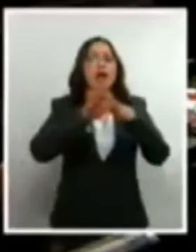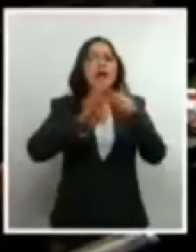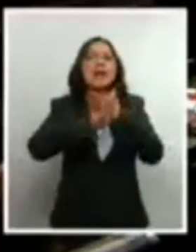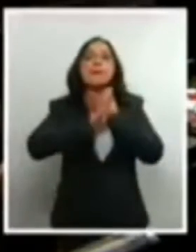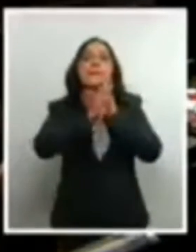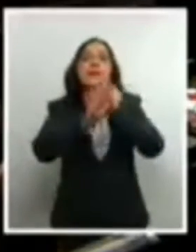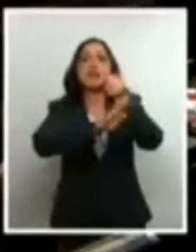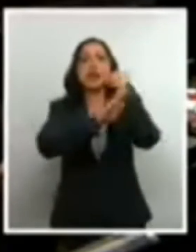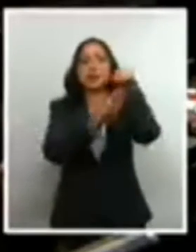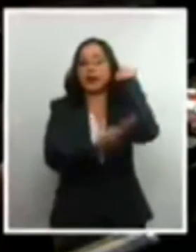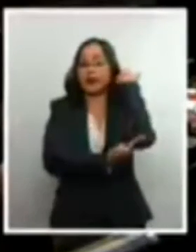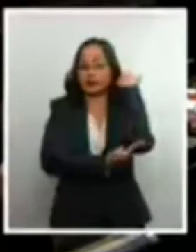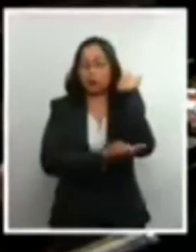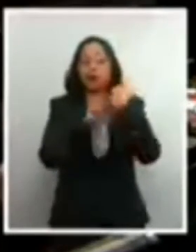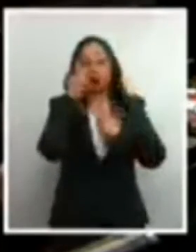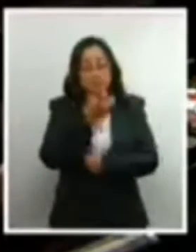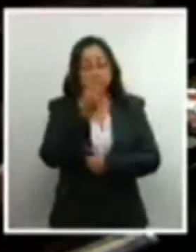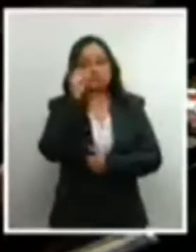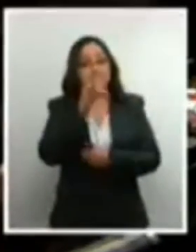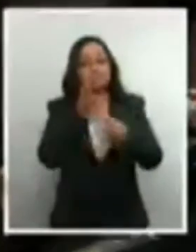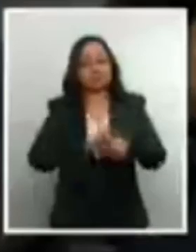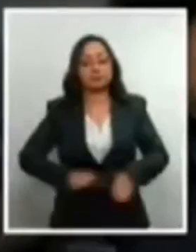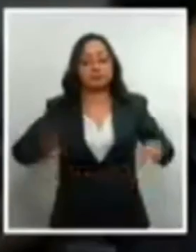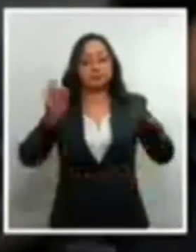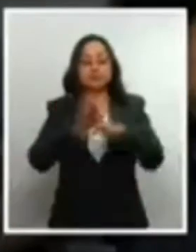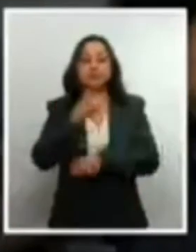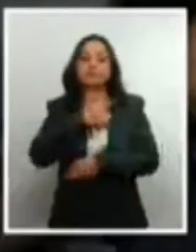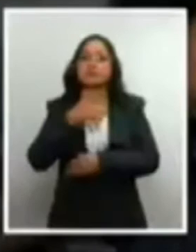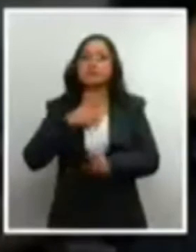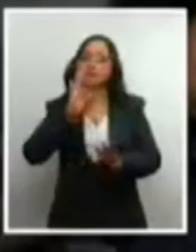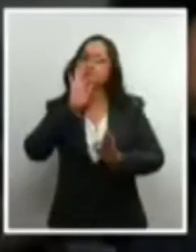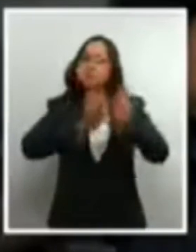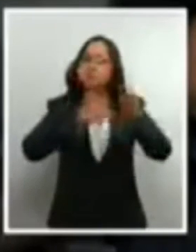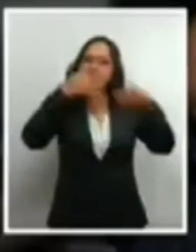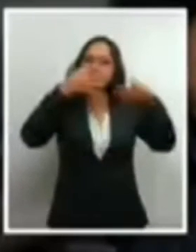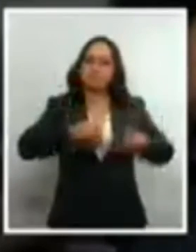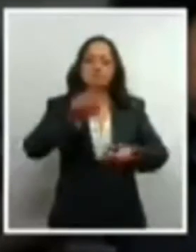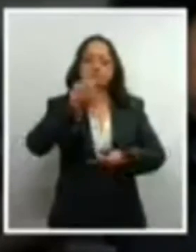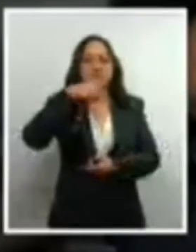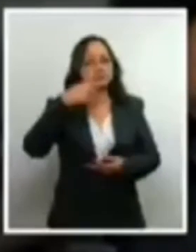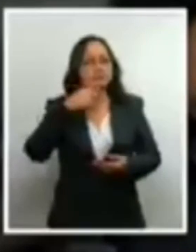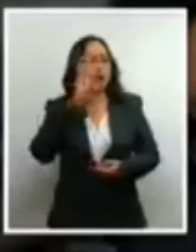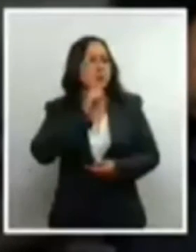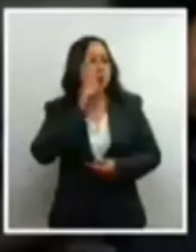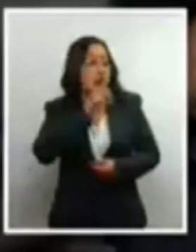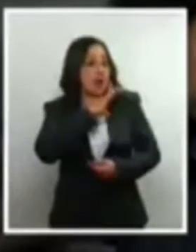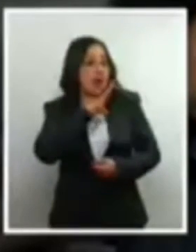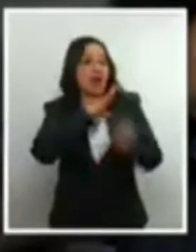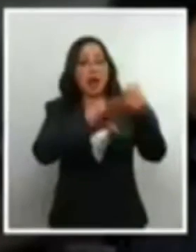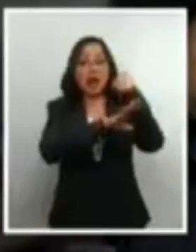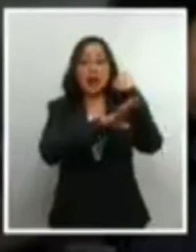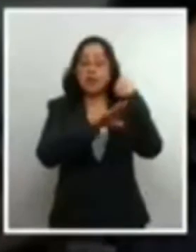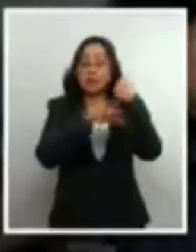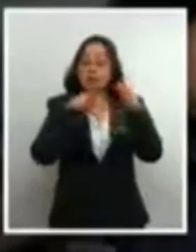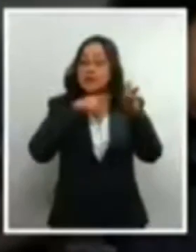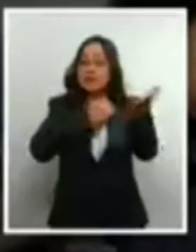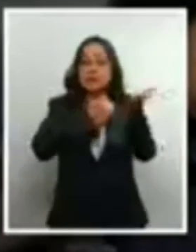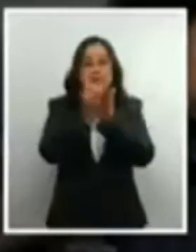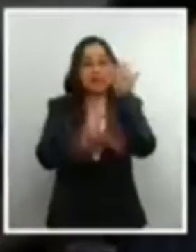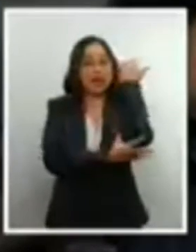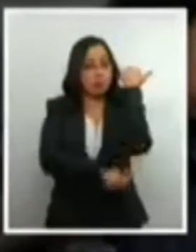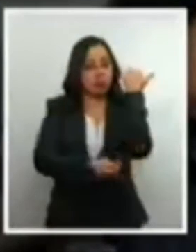embarazos no deseados y al trato humanitario y orientación a las mujeres que han recurrido al aborto. Como ha quedado